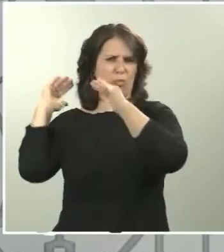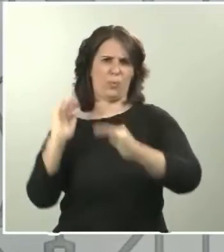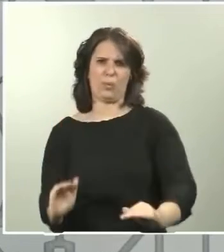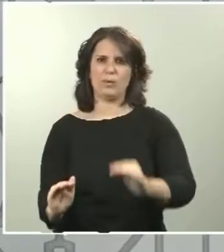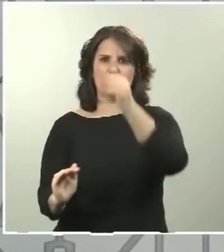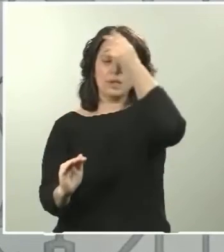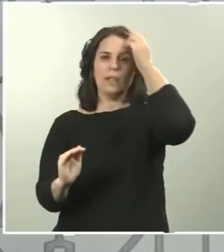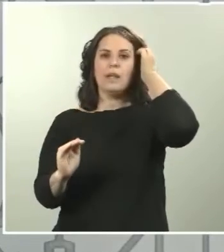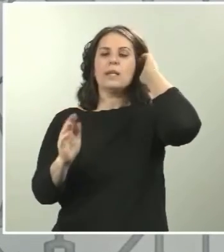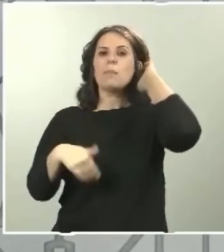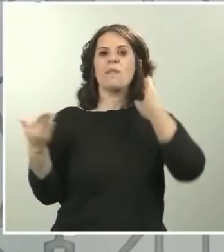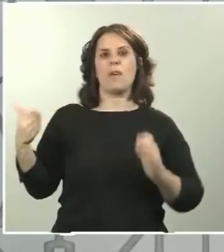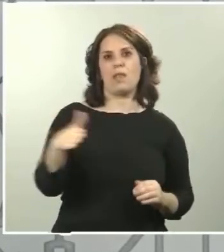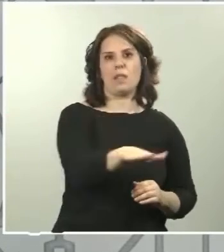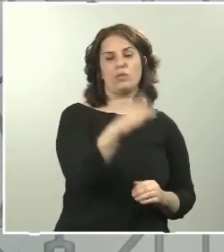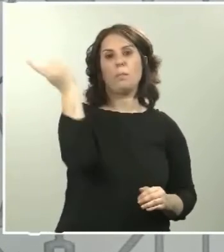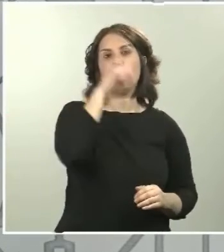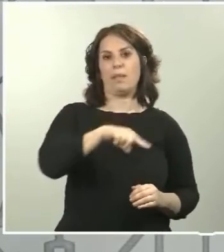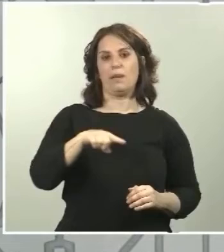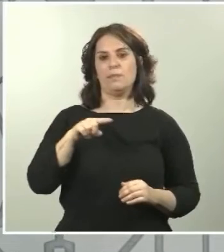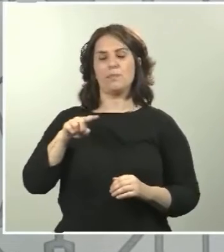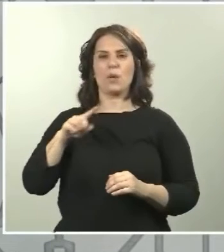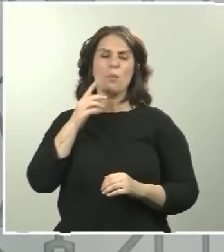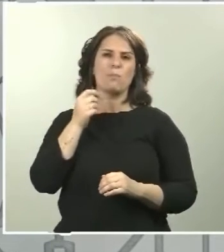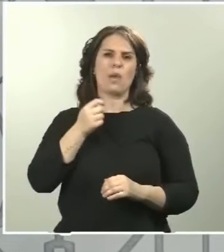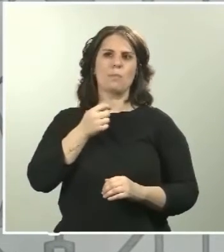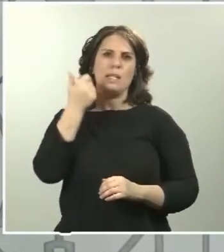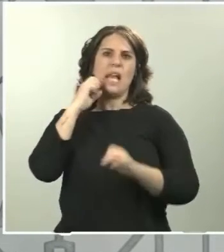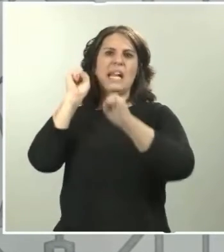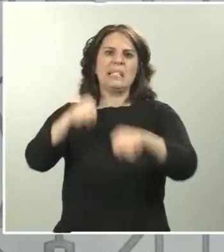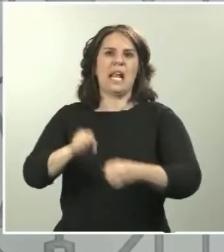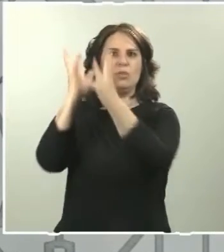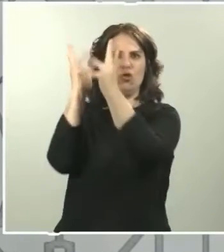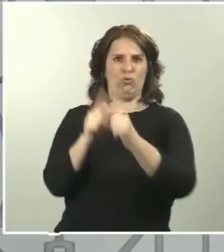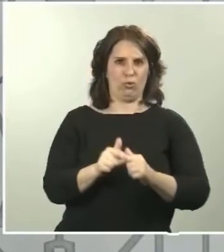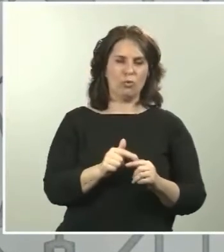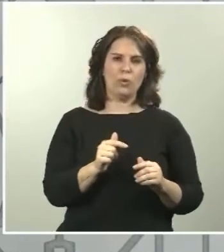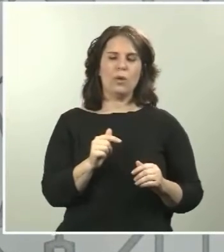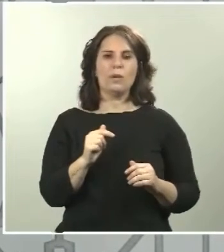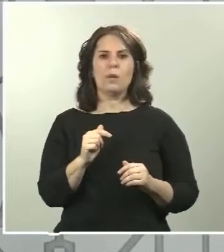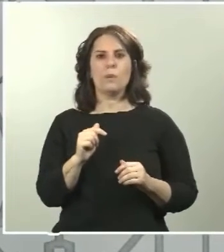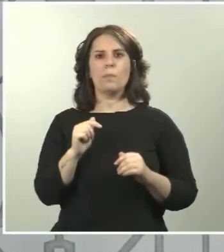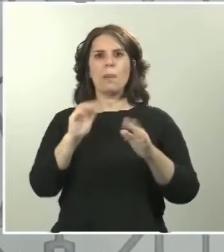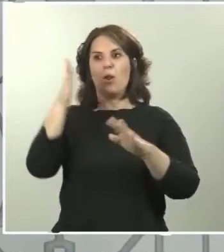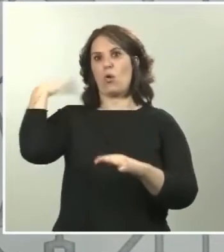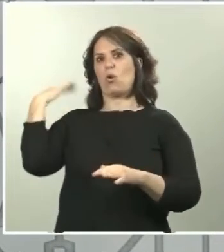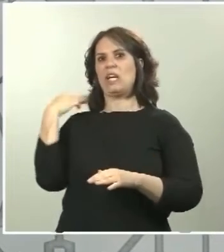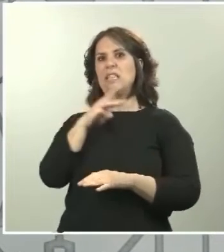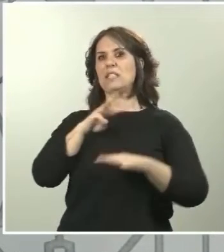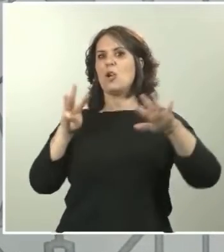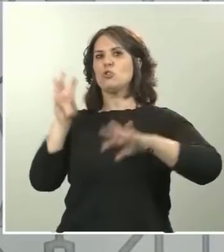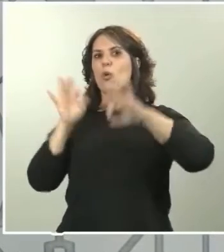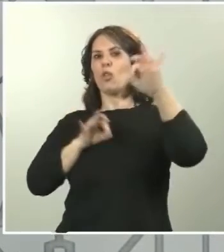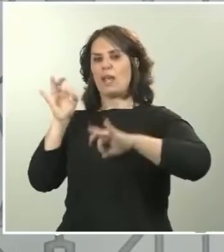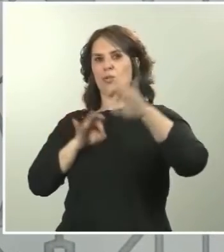que como saben obviamente llevan un retraso un poco superior al resto de las variables, pero ha pasado desde un 38% de incremento